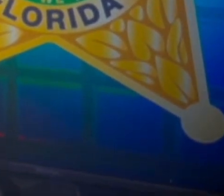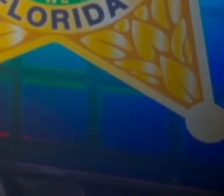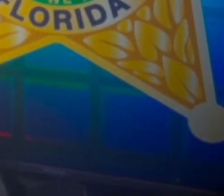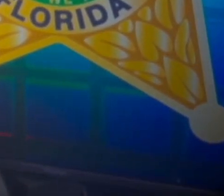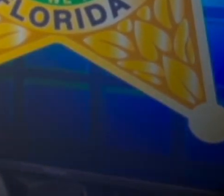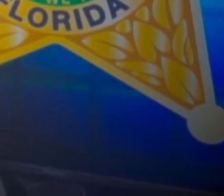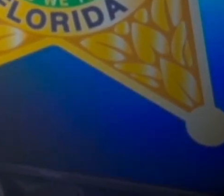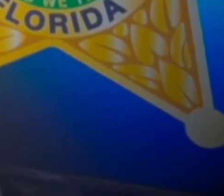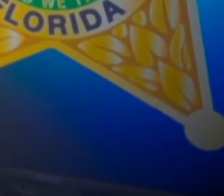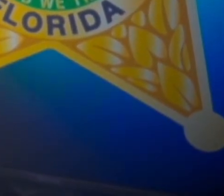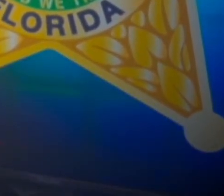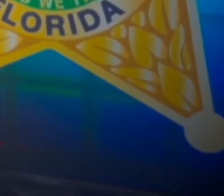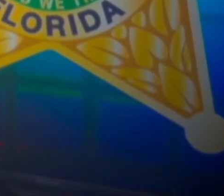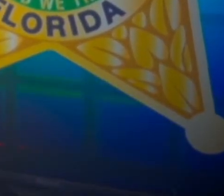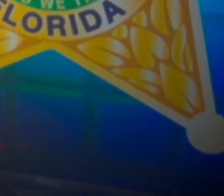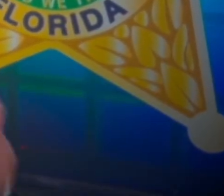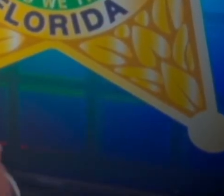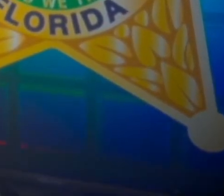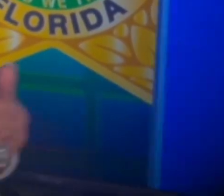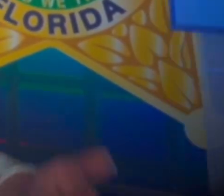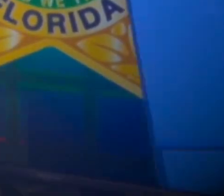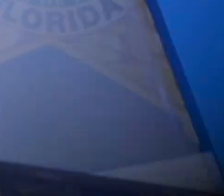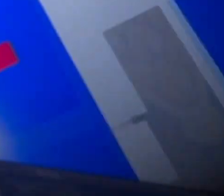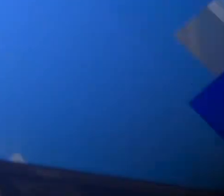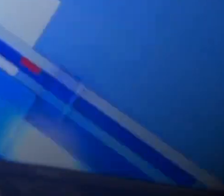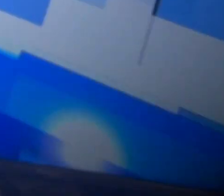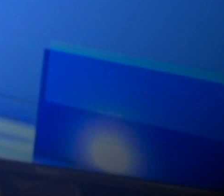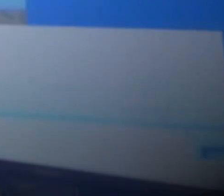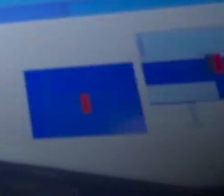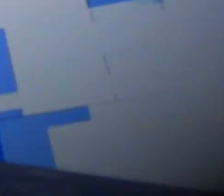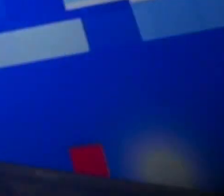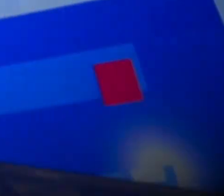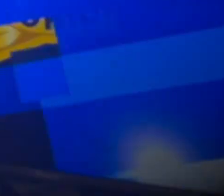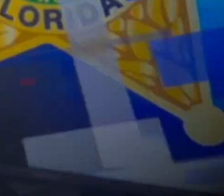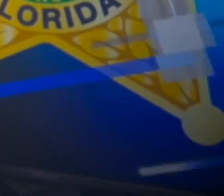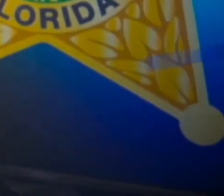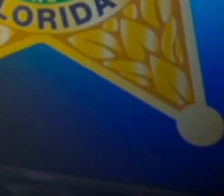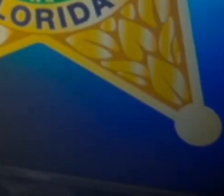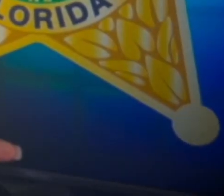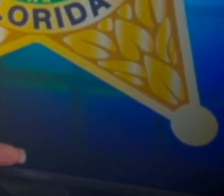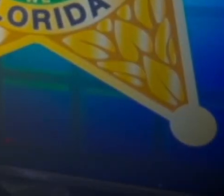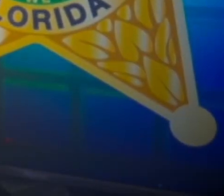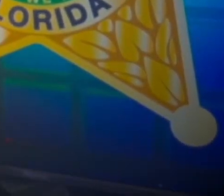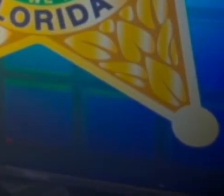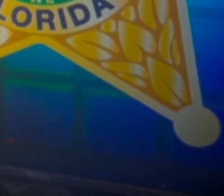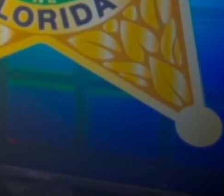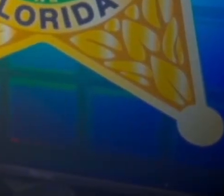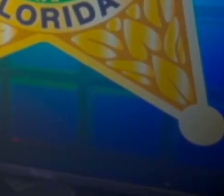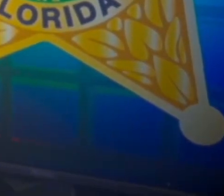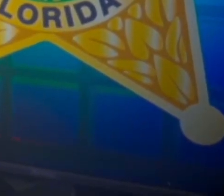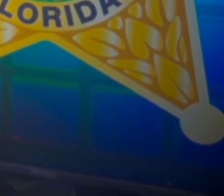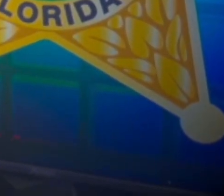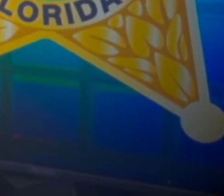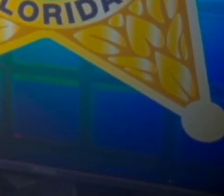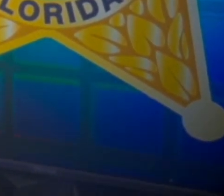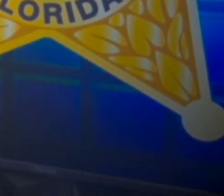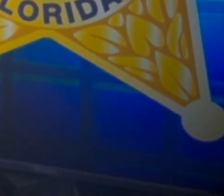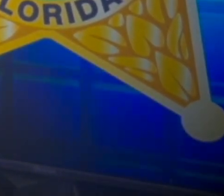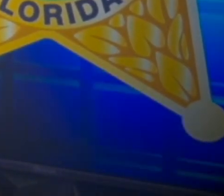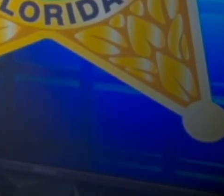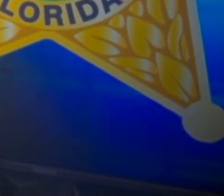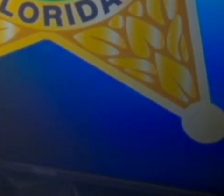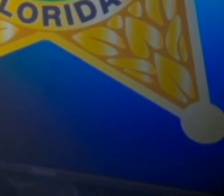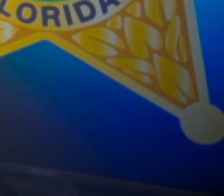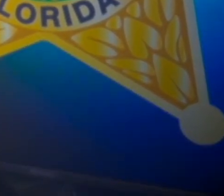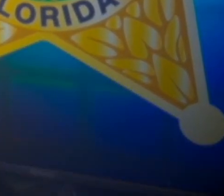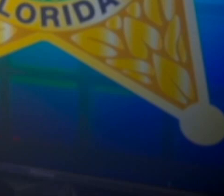si usted bebe, no maneje. Pásenlo lindo, divino, que ya está aquí el Christmas period. Se siente la Navidad en casita, ¿verdad?